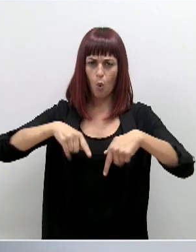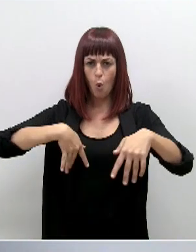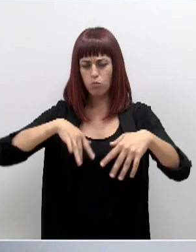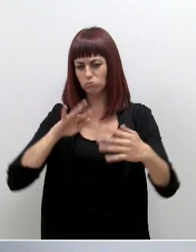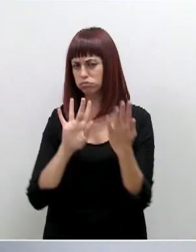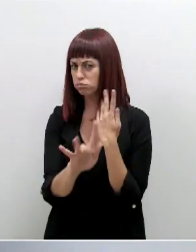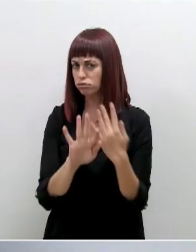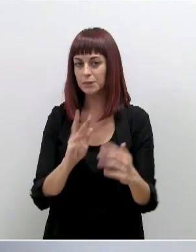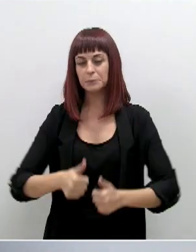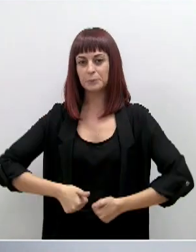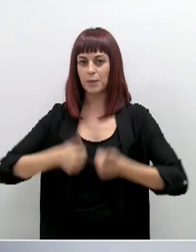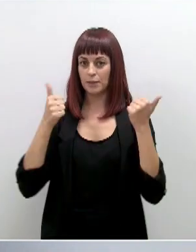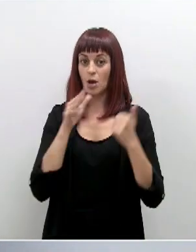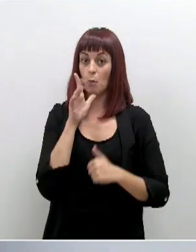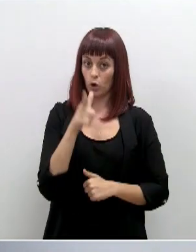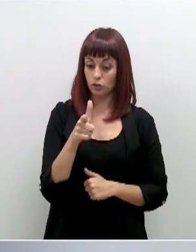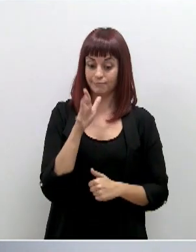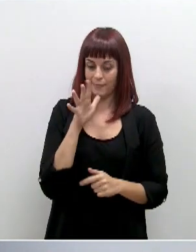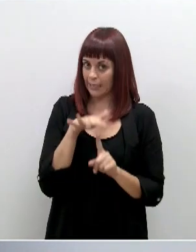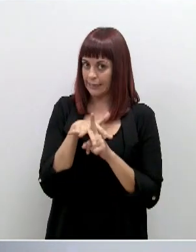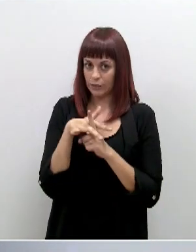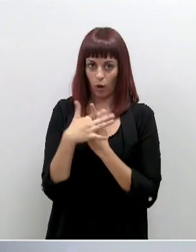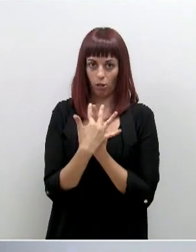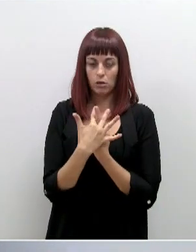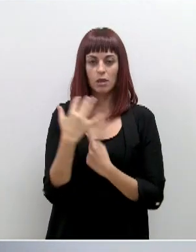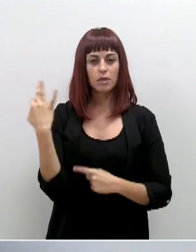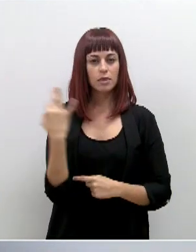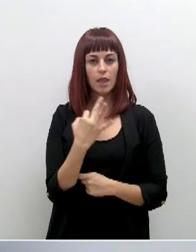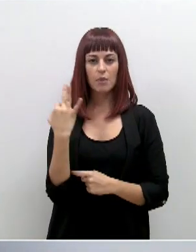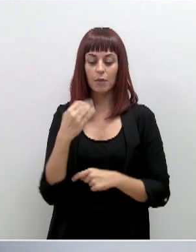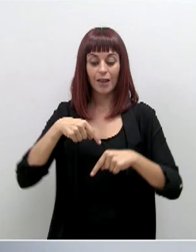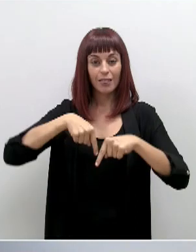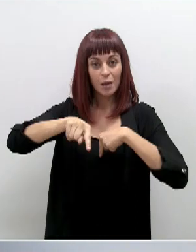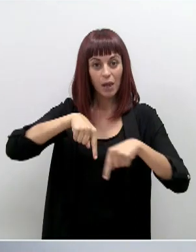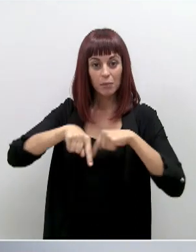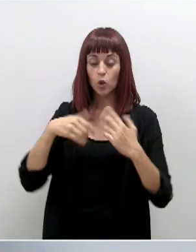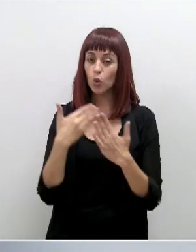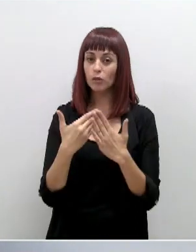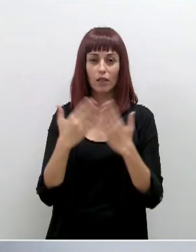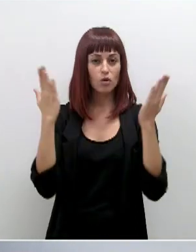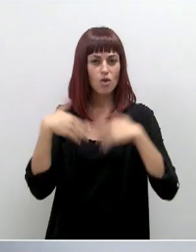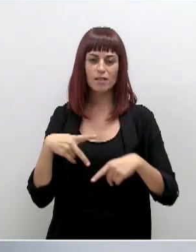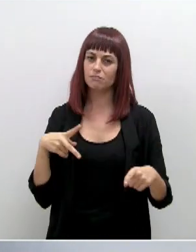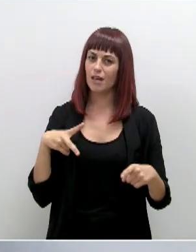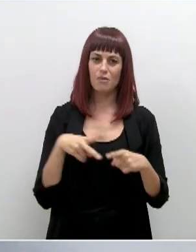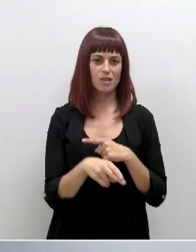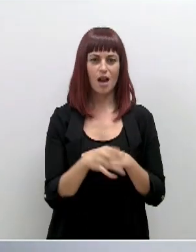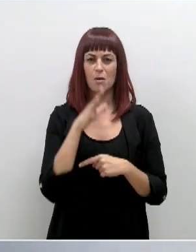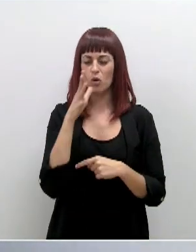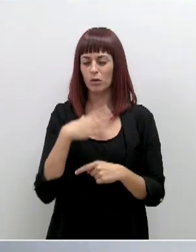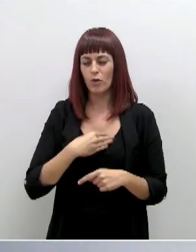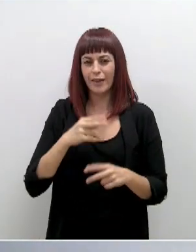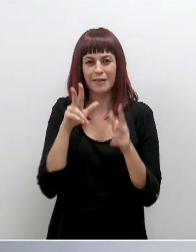personas. Por eso, y dada la situación, debemos evitar desplazamientos injustificados que podrían resultar